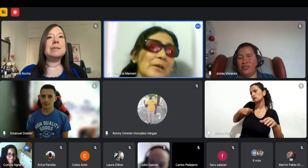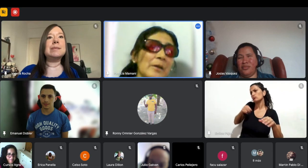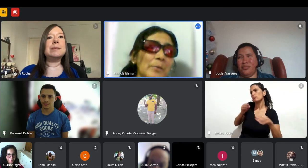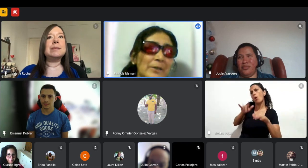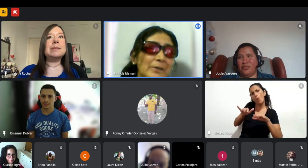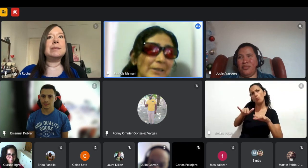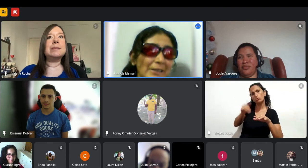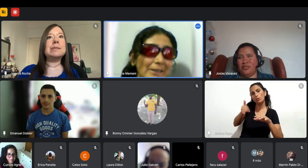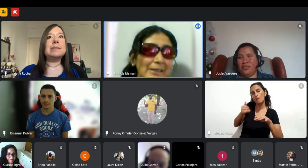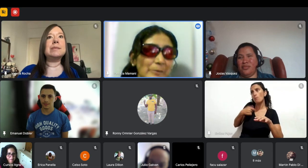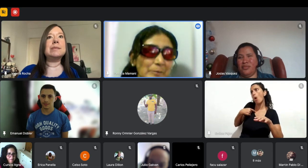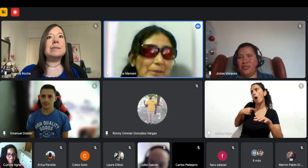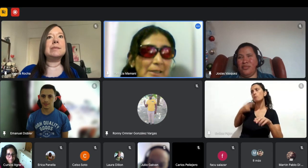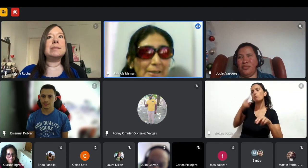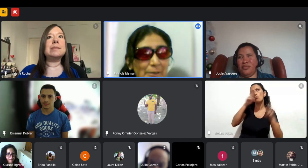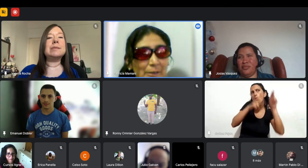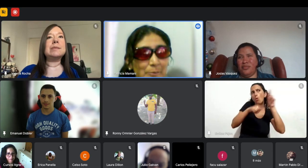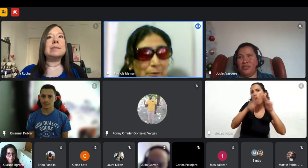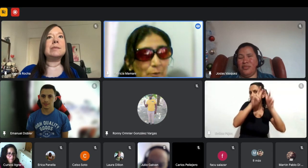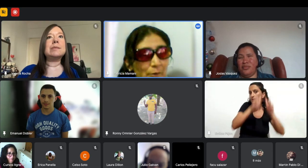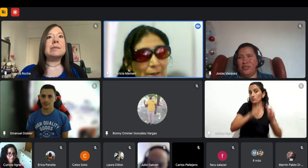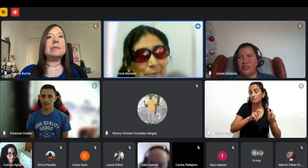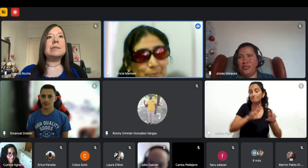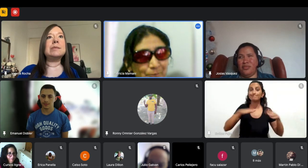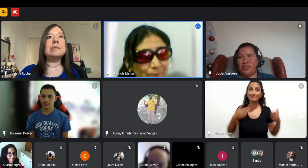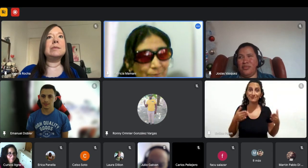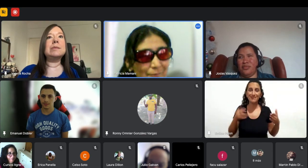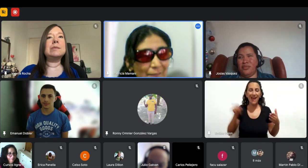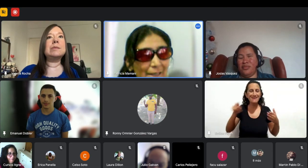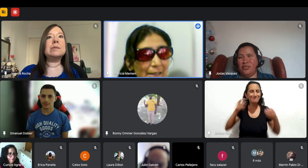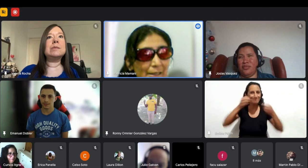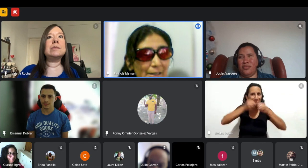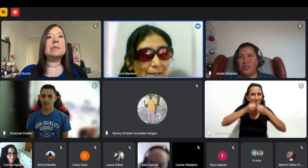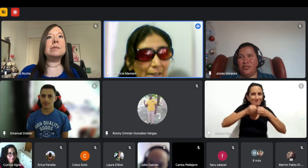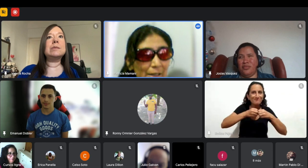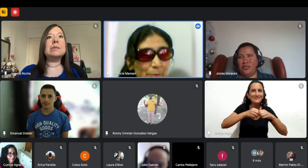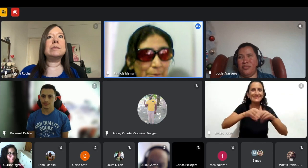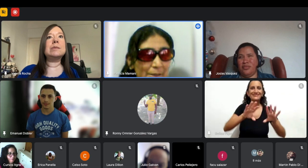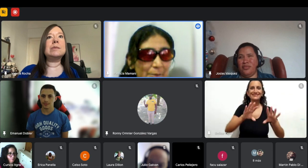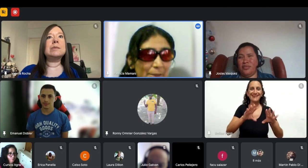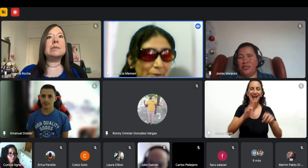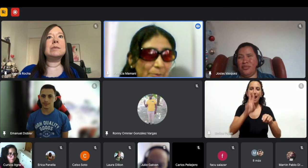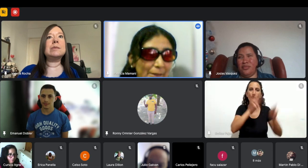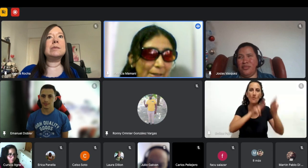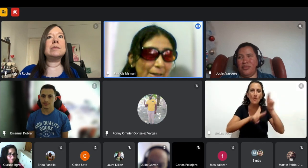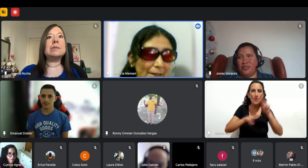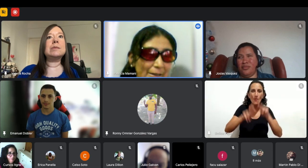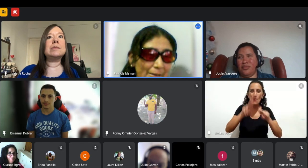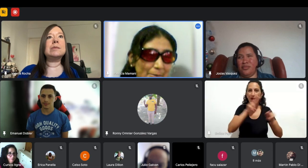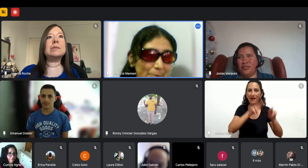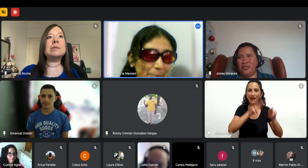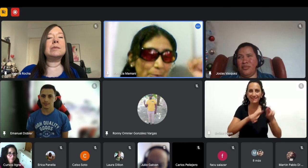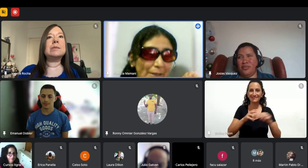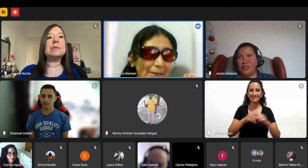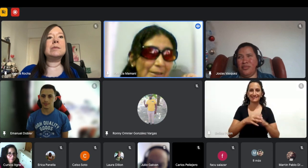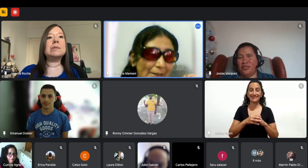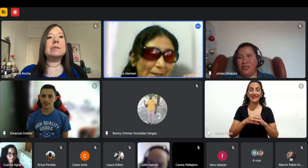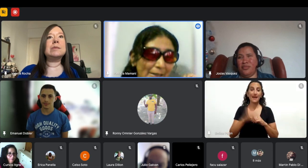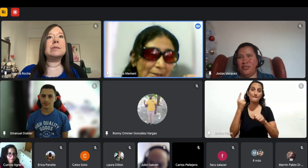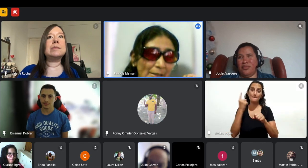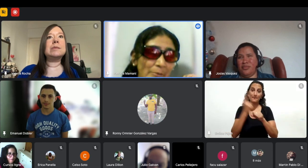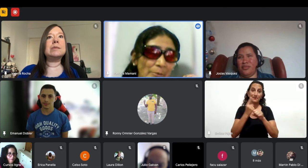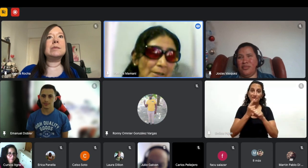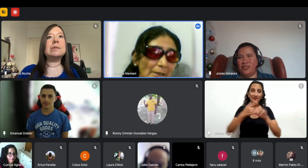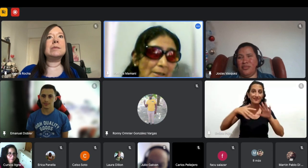bueno y ese para mí fue el primer paso para poder